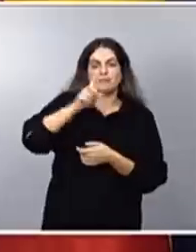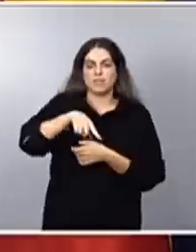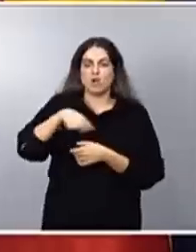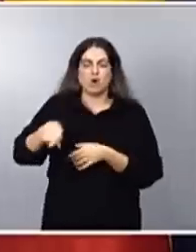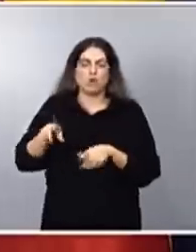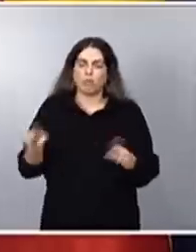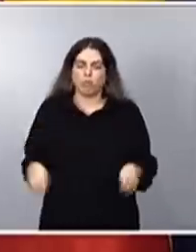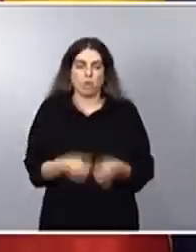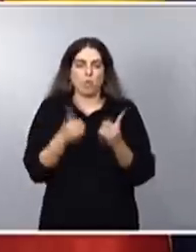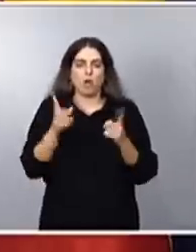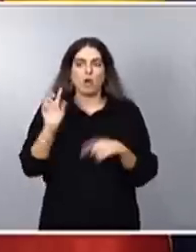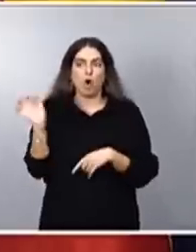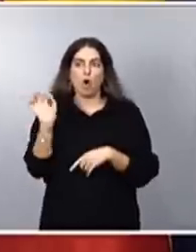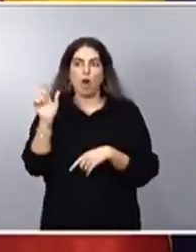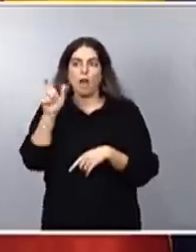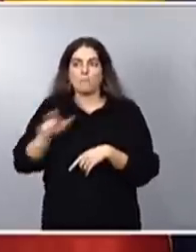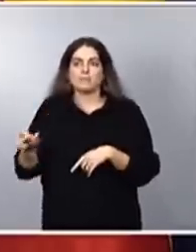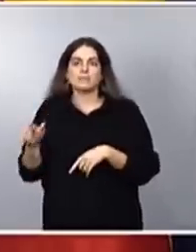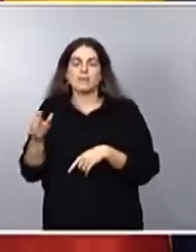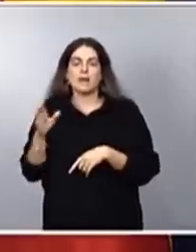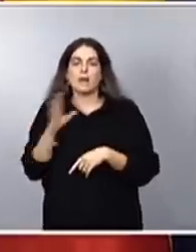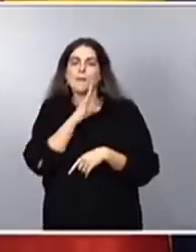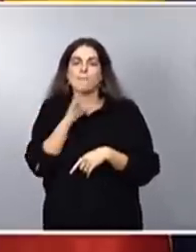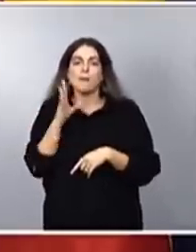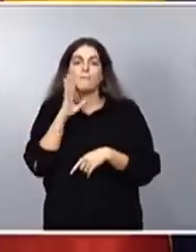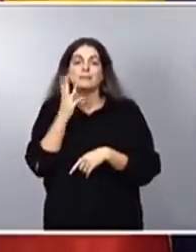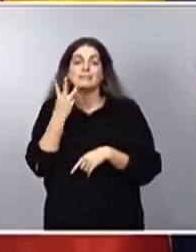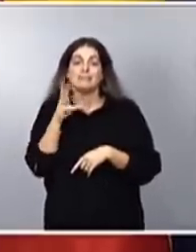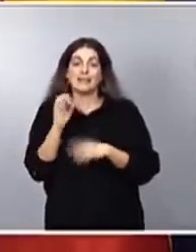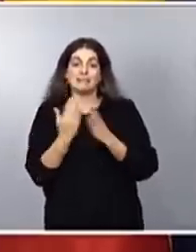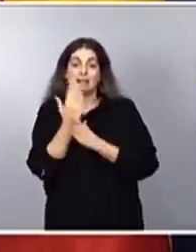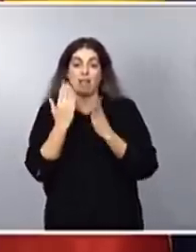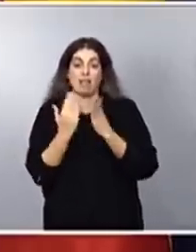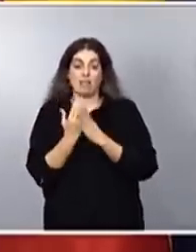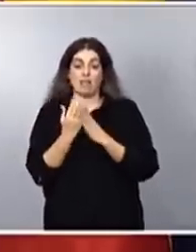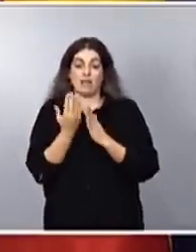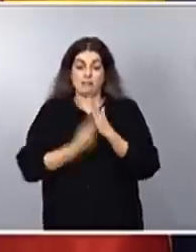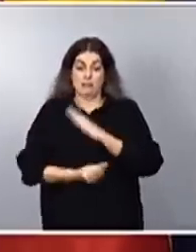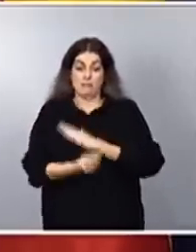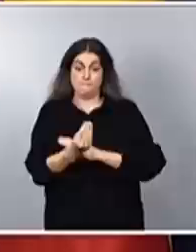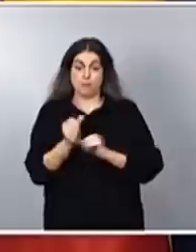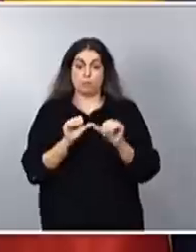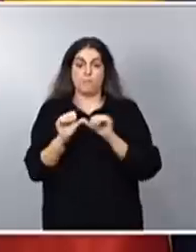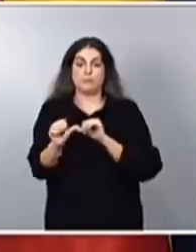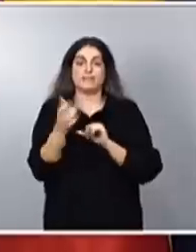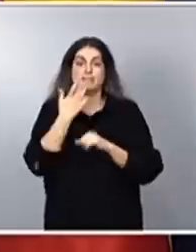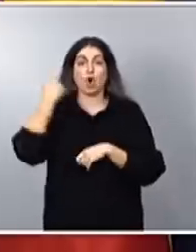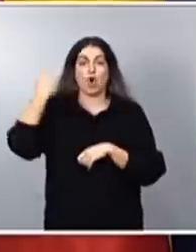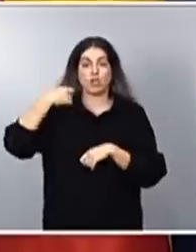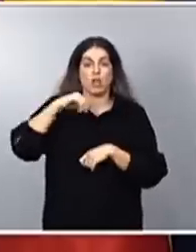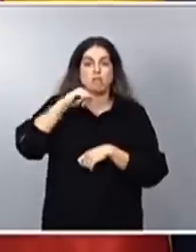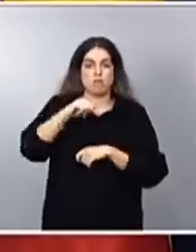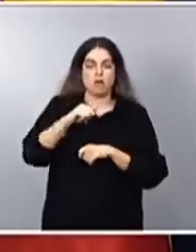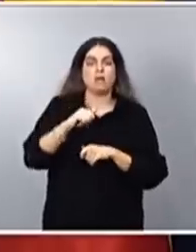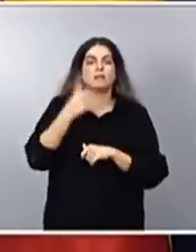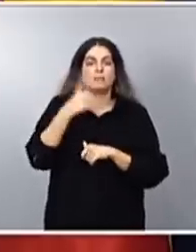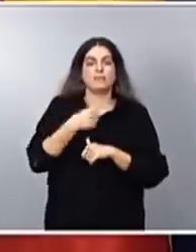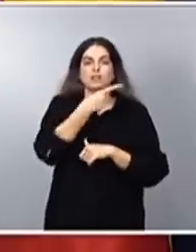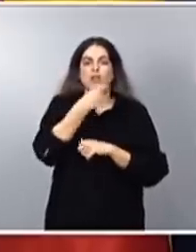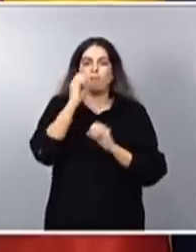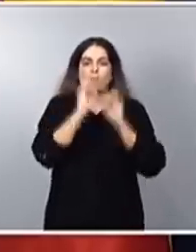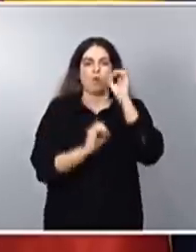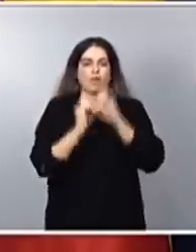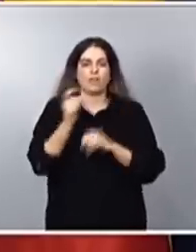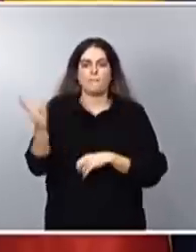coticen 30 días a partir del parto. También vamos a ampliar para que la prestación sea del 100% en aquellas mujeres que